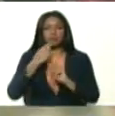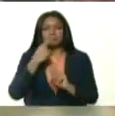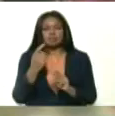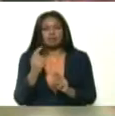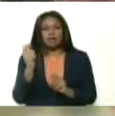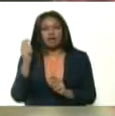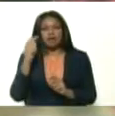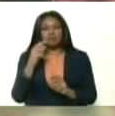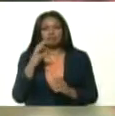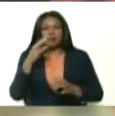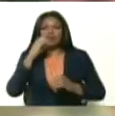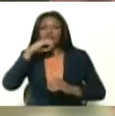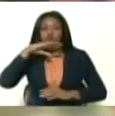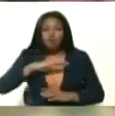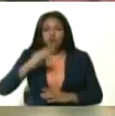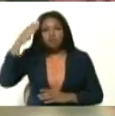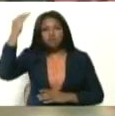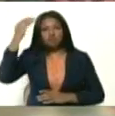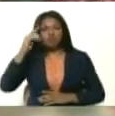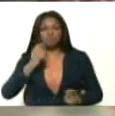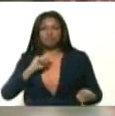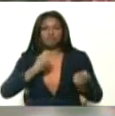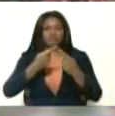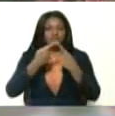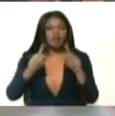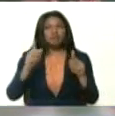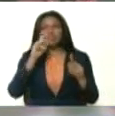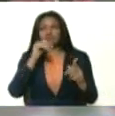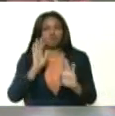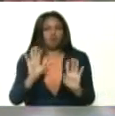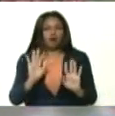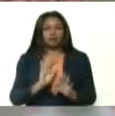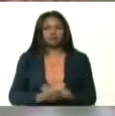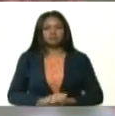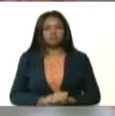teológica, ni filosófica, ni vivencial, ni existencial.